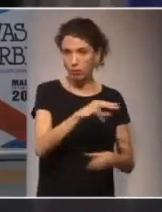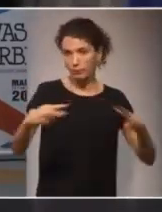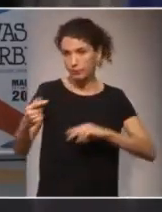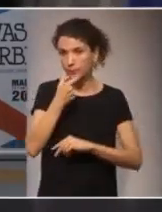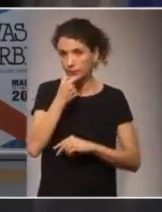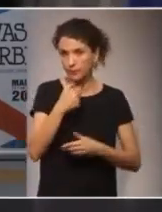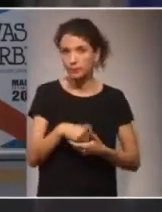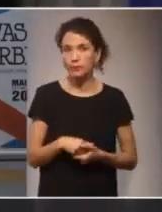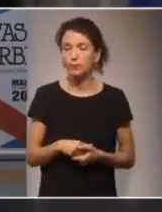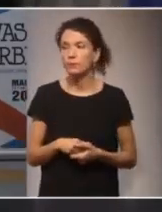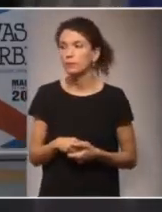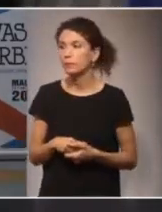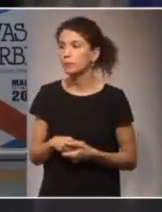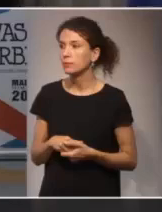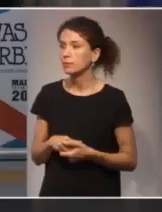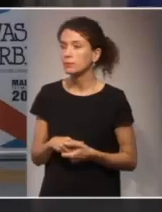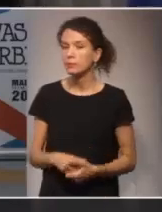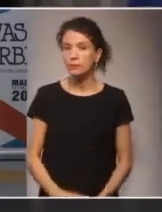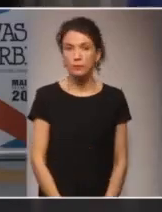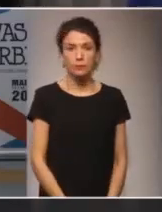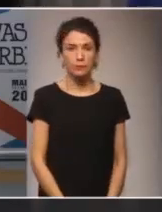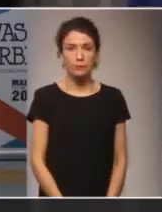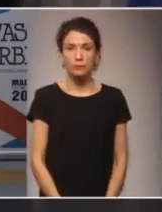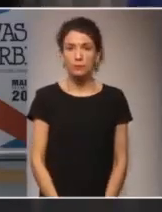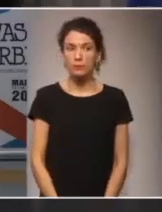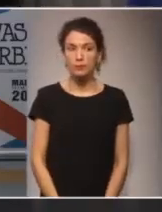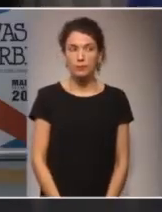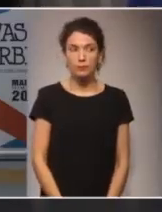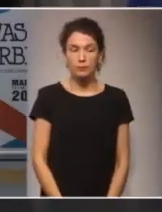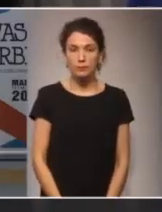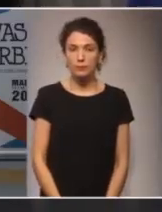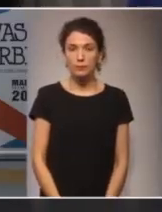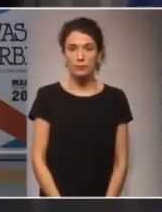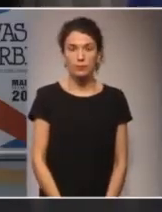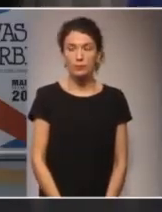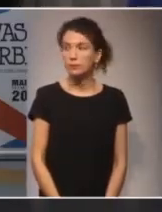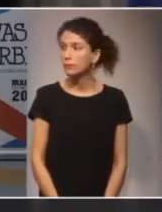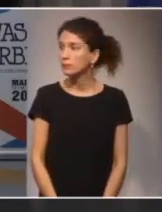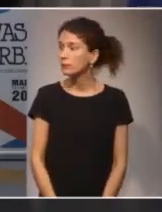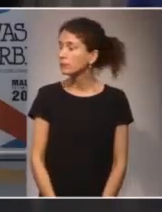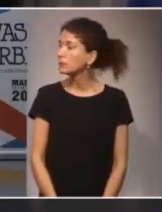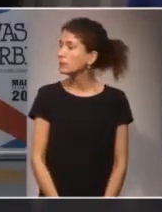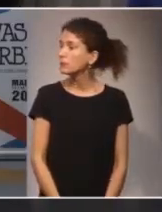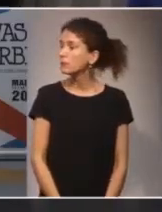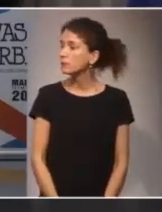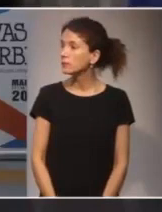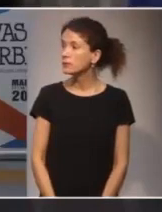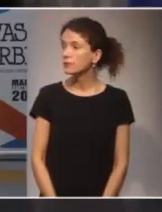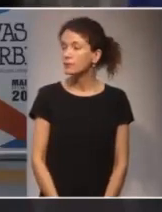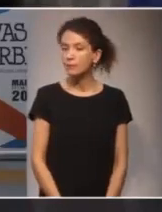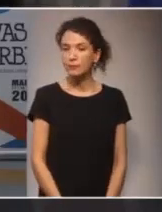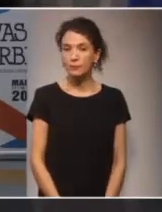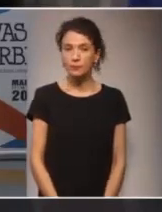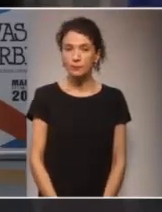Silo habló sobre la diferencia entre la y la sufrimiento, y las orígenes de la sufrimiento y cómo lo sobrevivir.